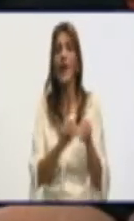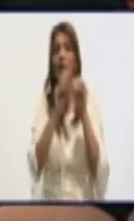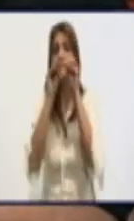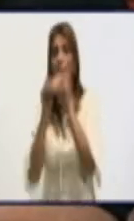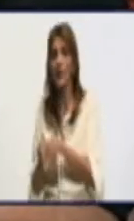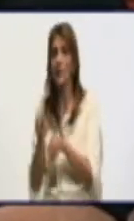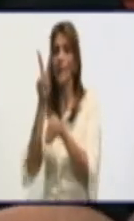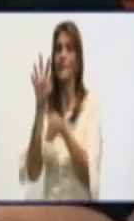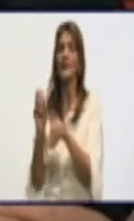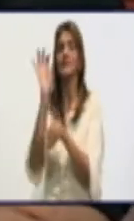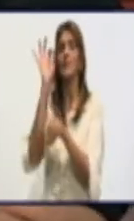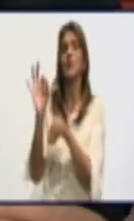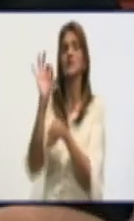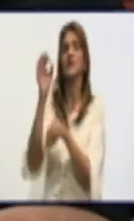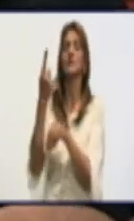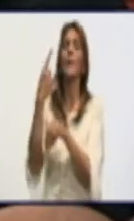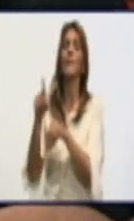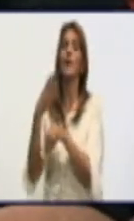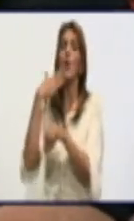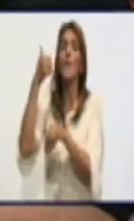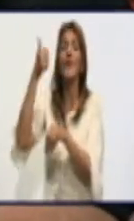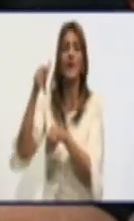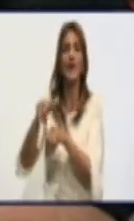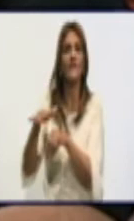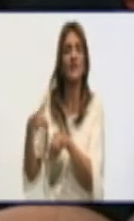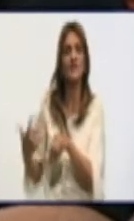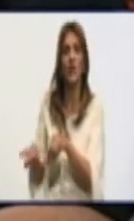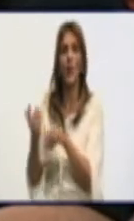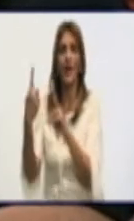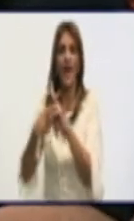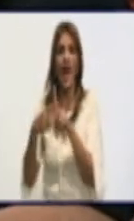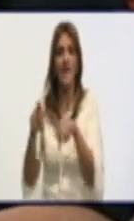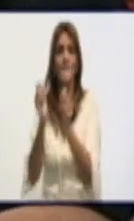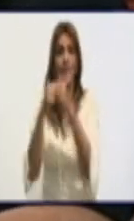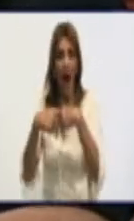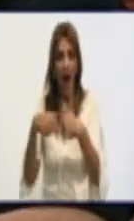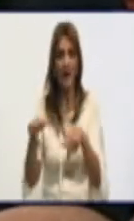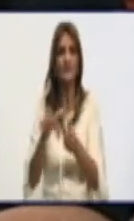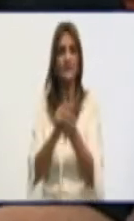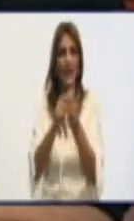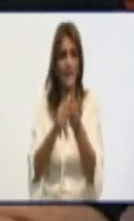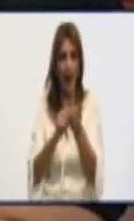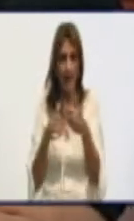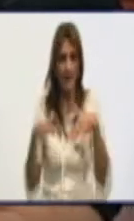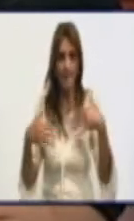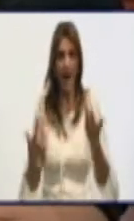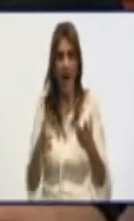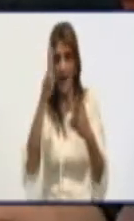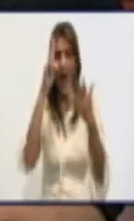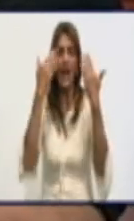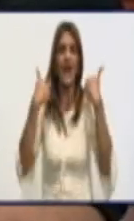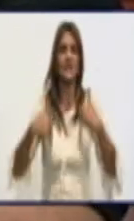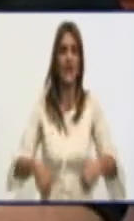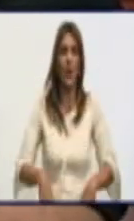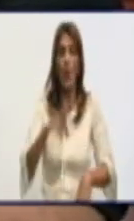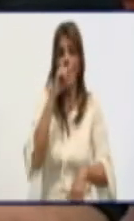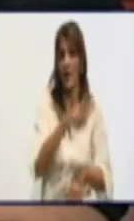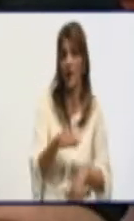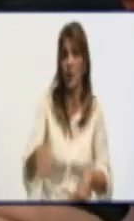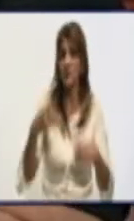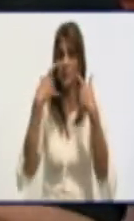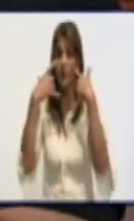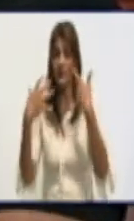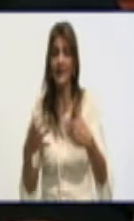maíz, pero además, los beneficios que trae en el efecto, digamos, digestivo de la población es recomendable para el uso de los niños y los ancianos